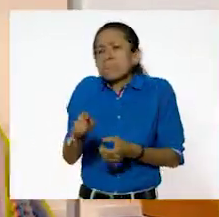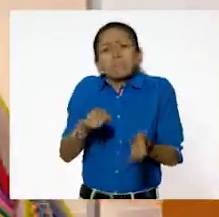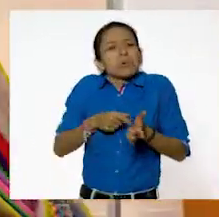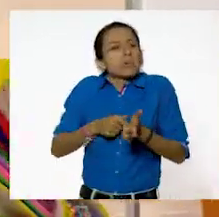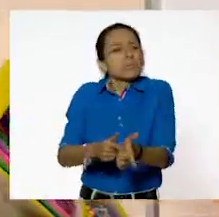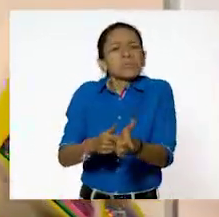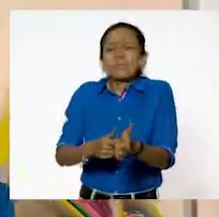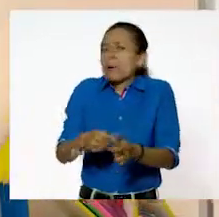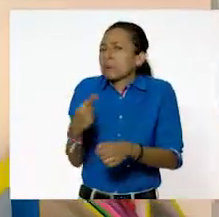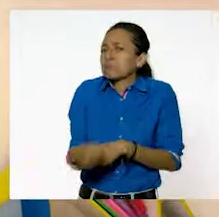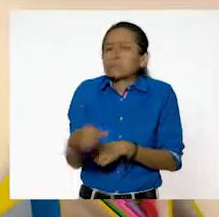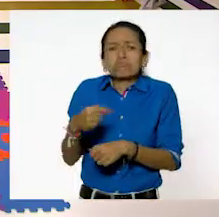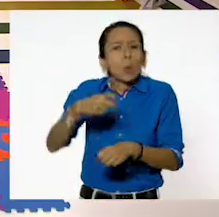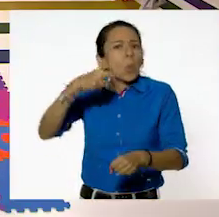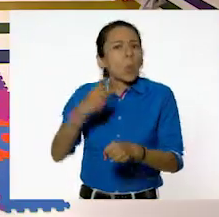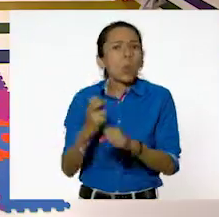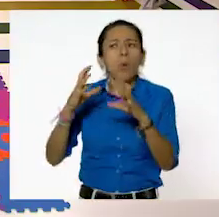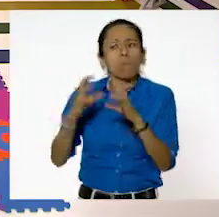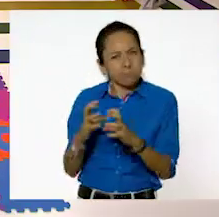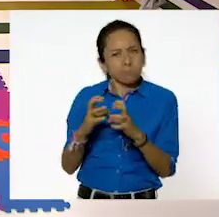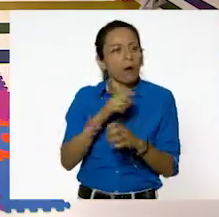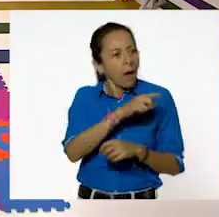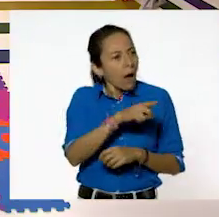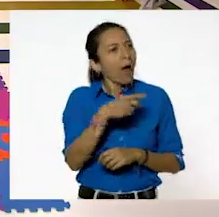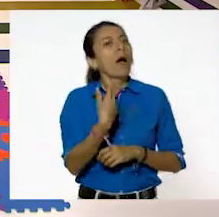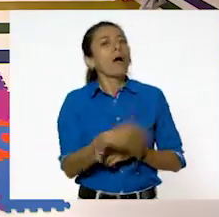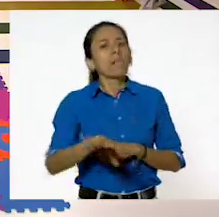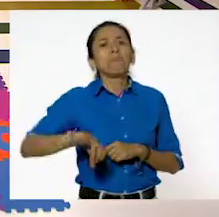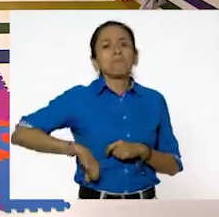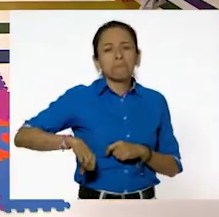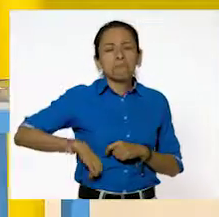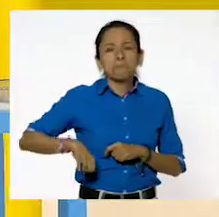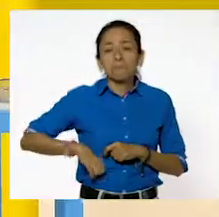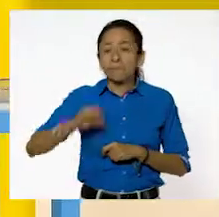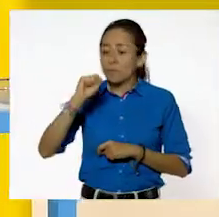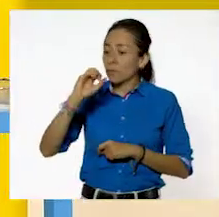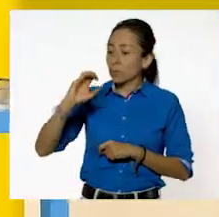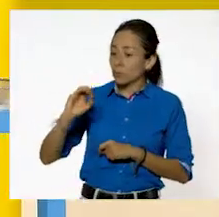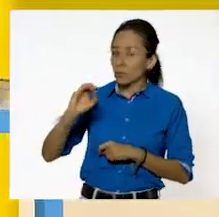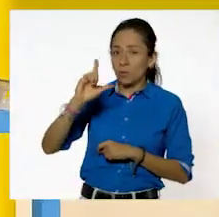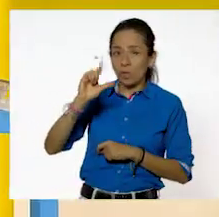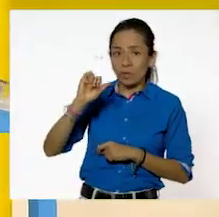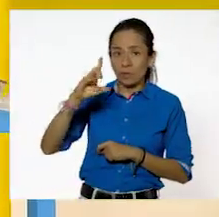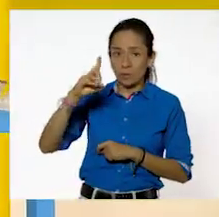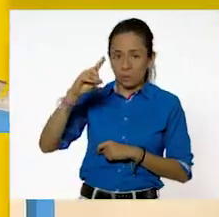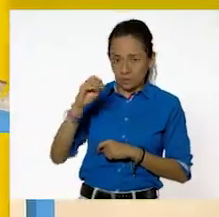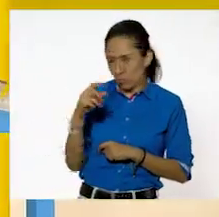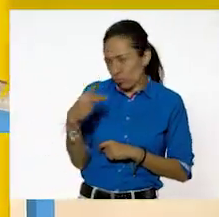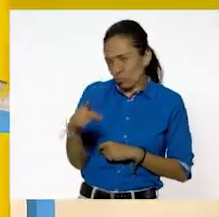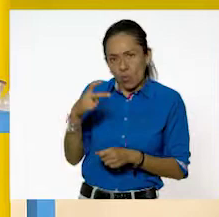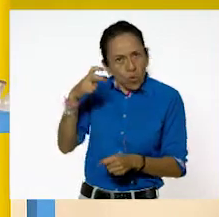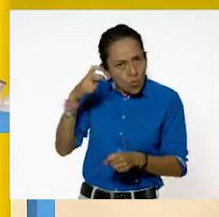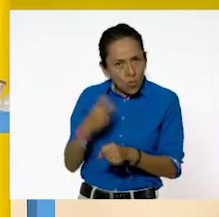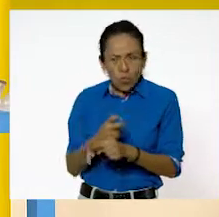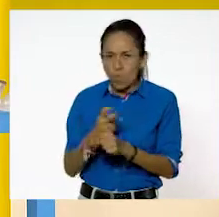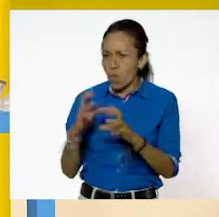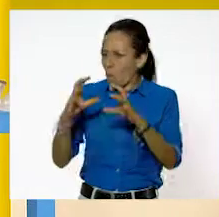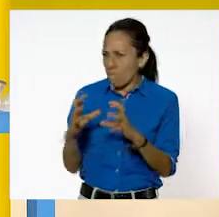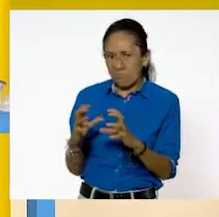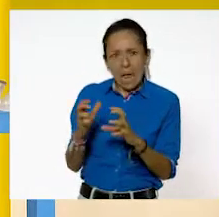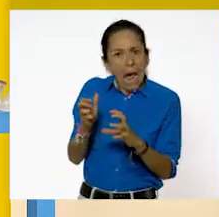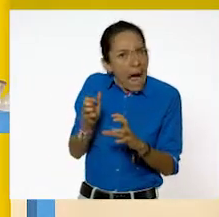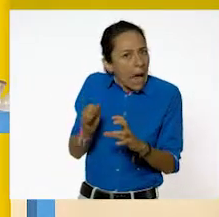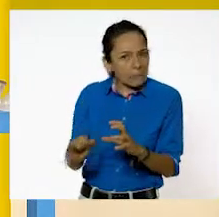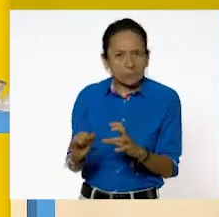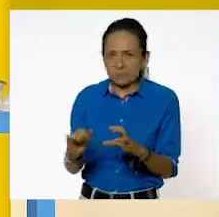Ahora. Interesante. Ya hablamos de esta característica que tienen los sólidos. Son rígidos, son definidos. Y si queremos